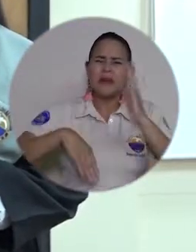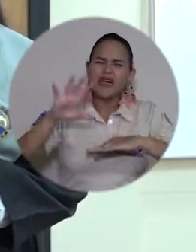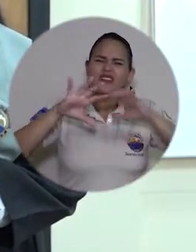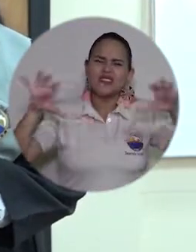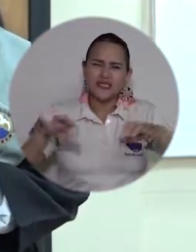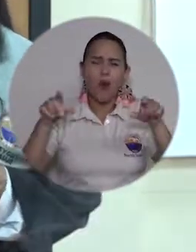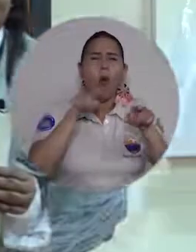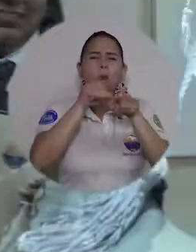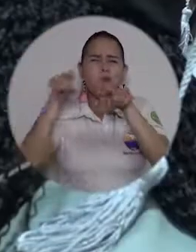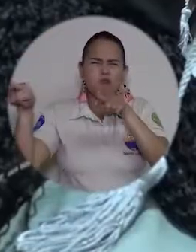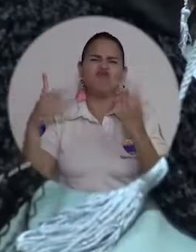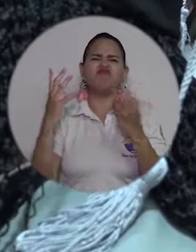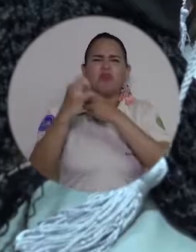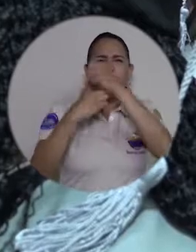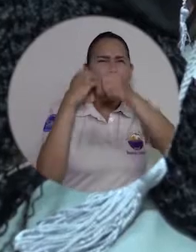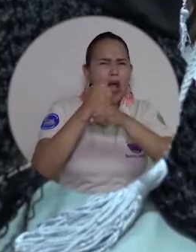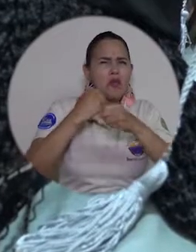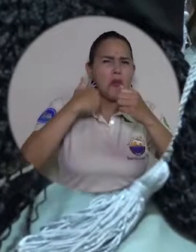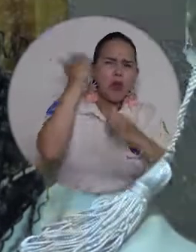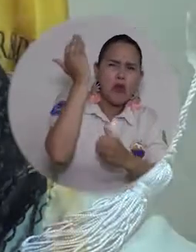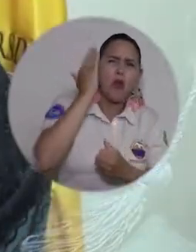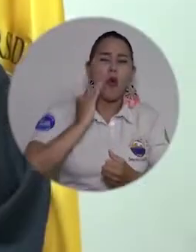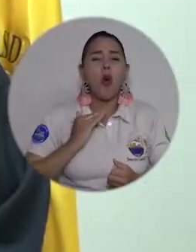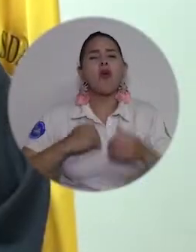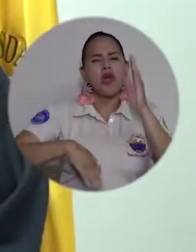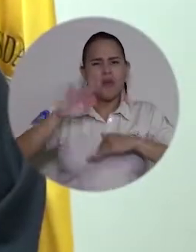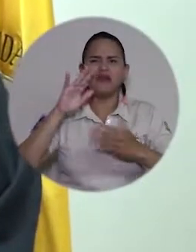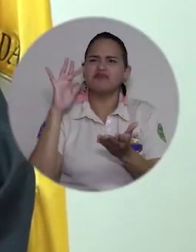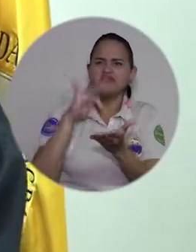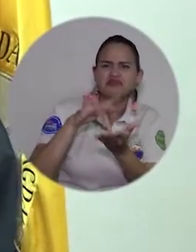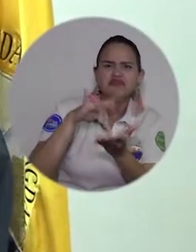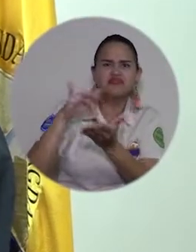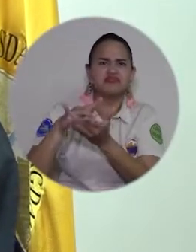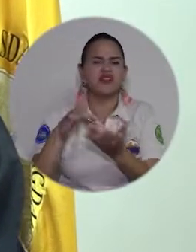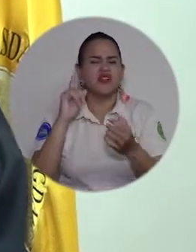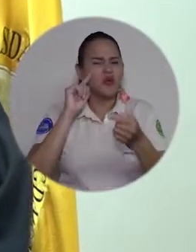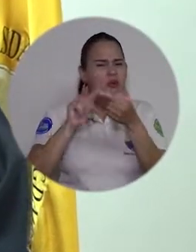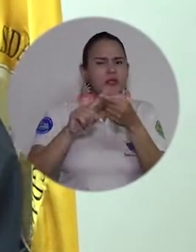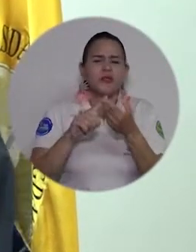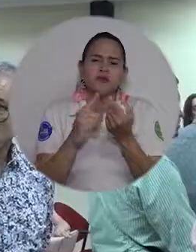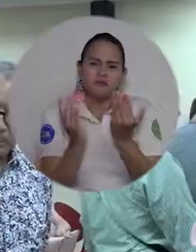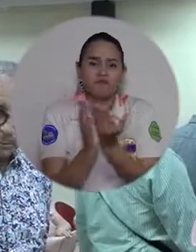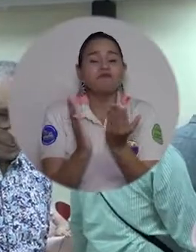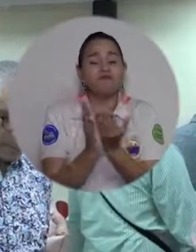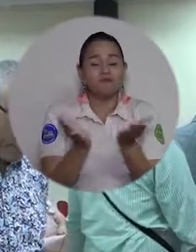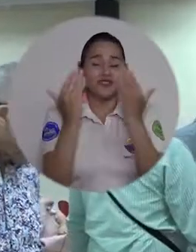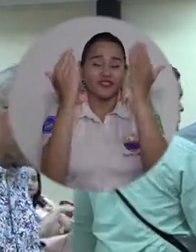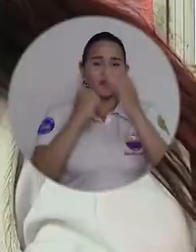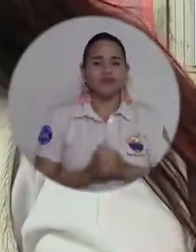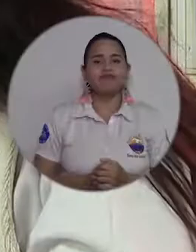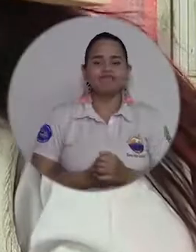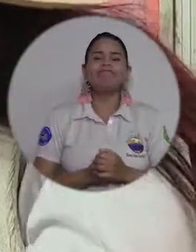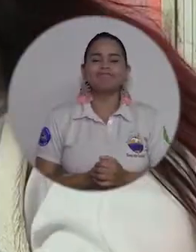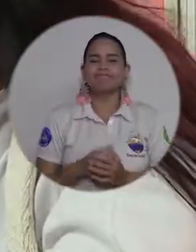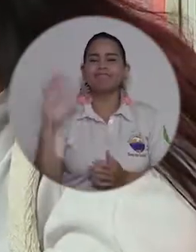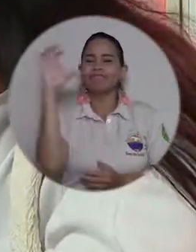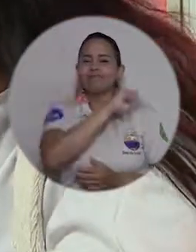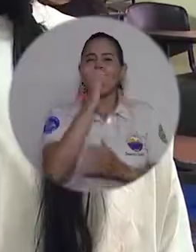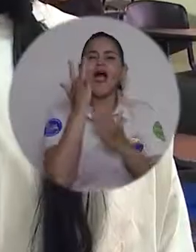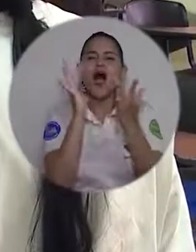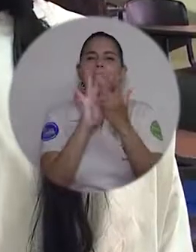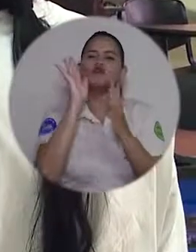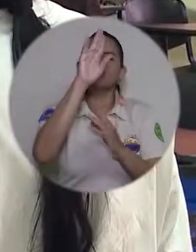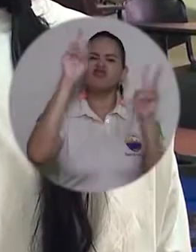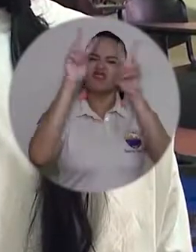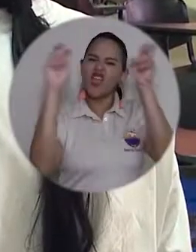decidieron sobreponerse a los retos de la vida y escogieron esta casa o de estudios superiores para llevar a cabo su meta. Y eso es parte de la política